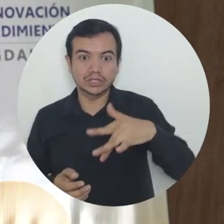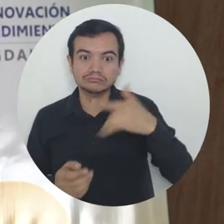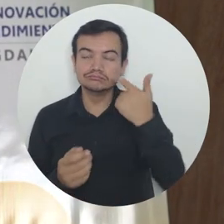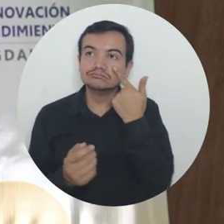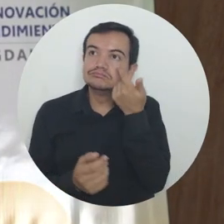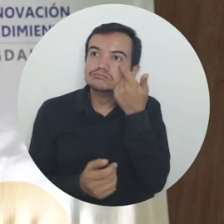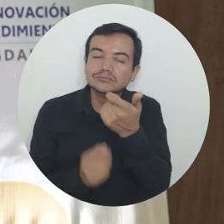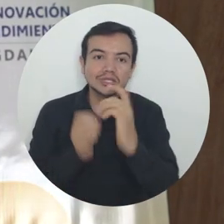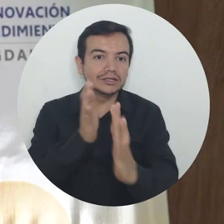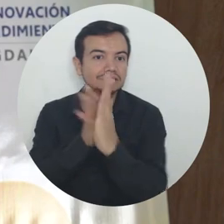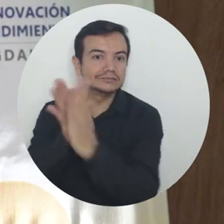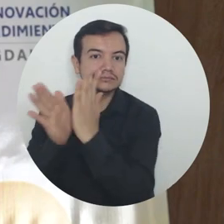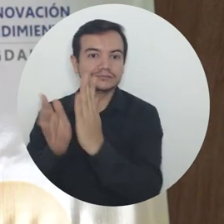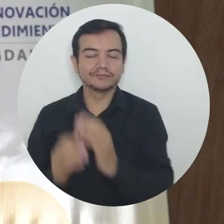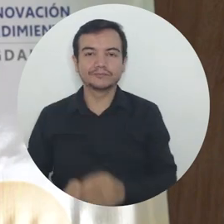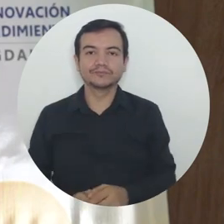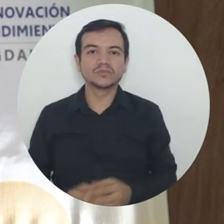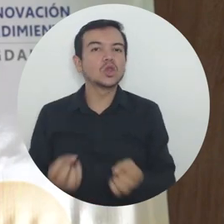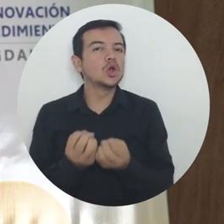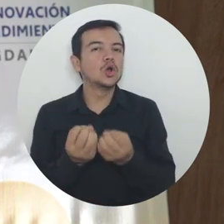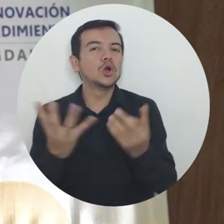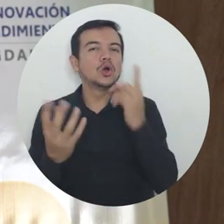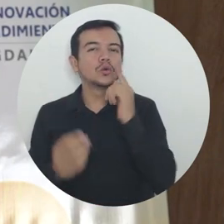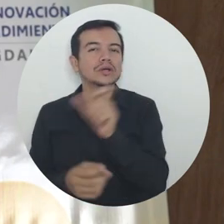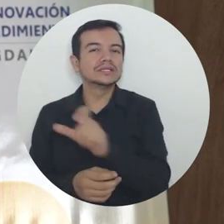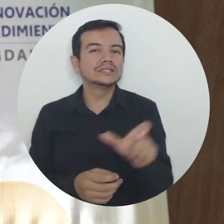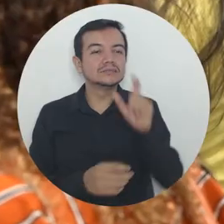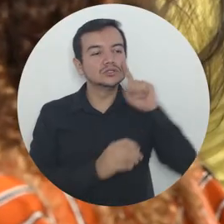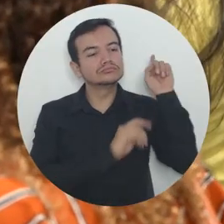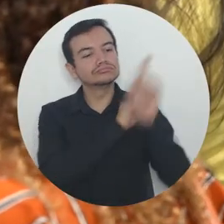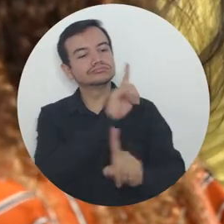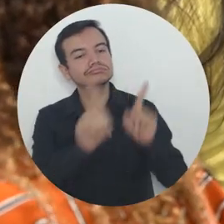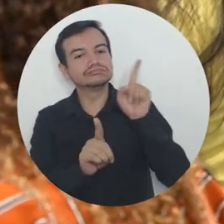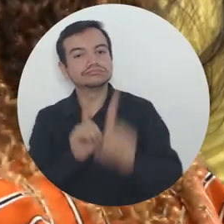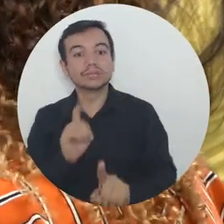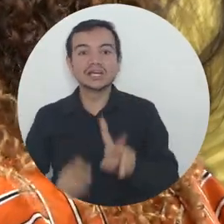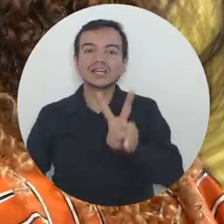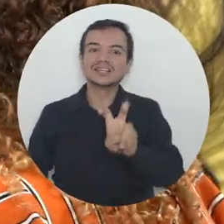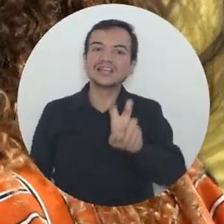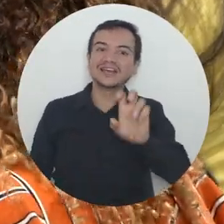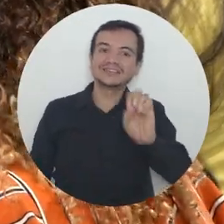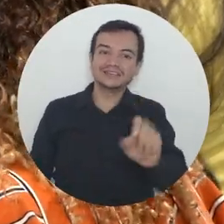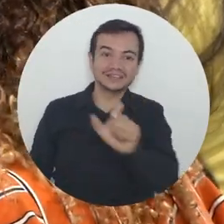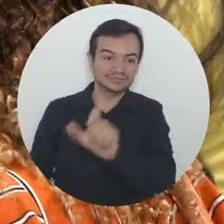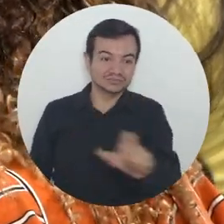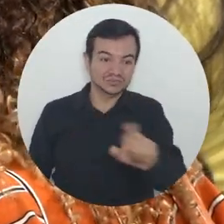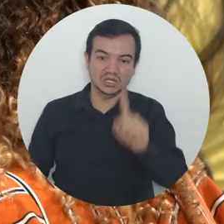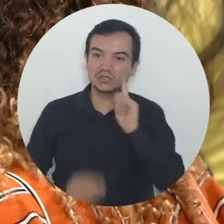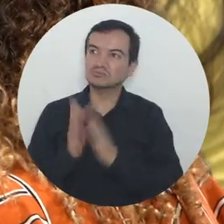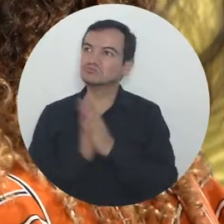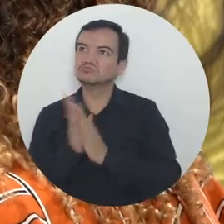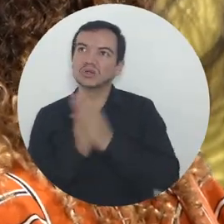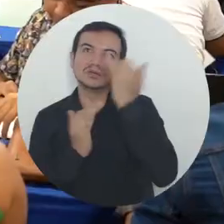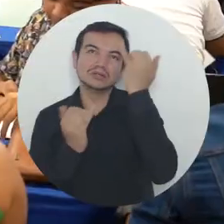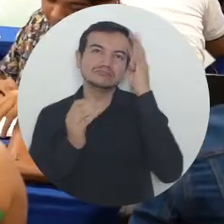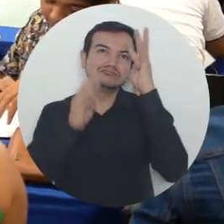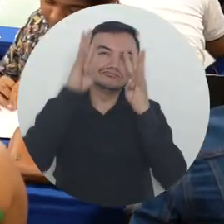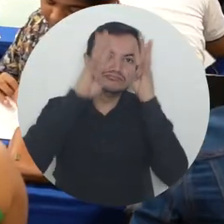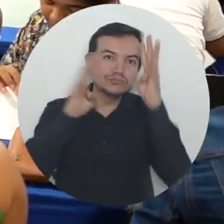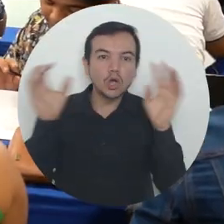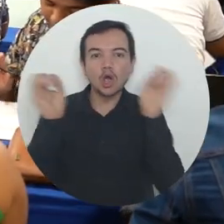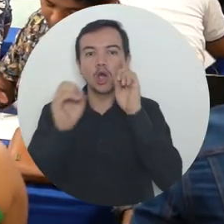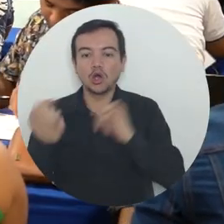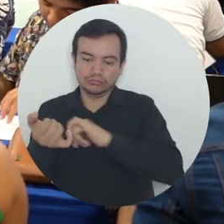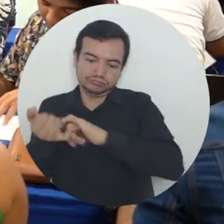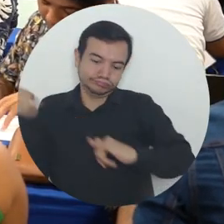conocimiento y saber cómo era lo que ellos pretendían y realmente desde que llegué todo me pareció chévere. Fueron